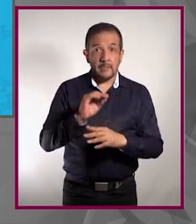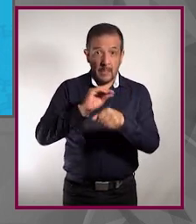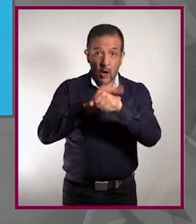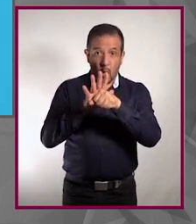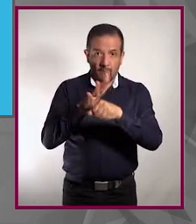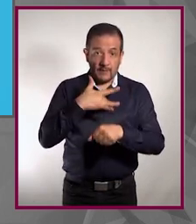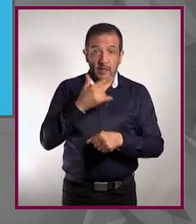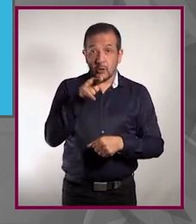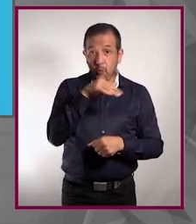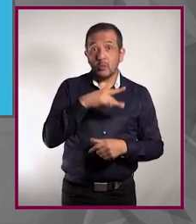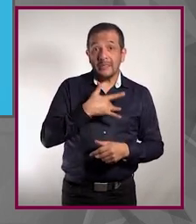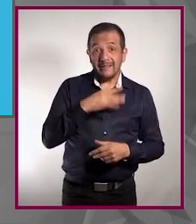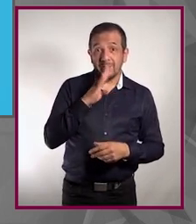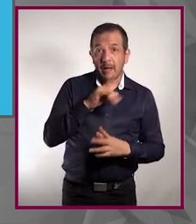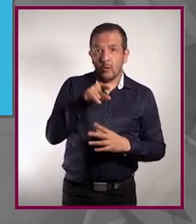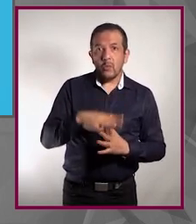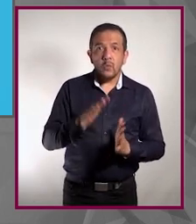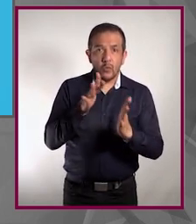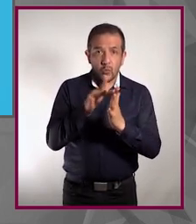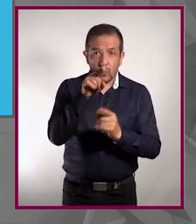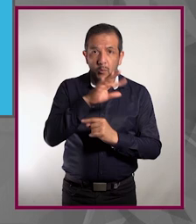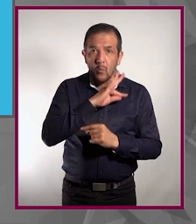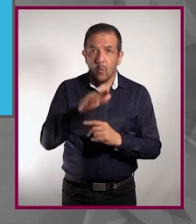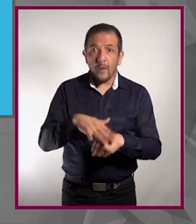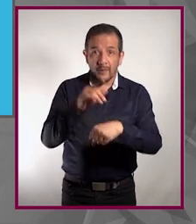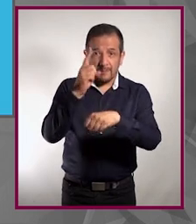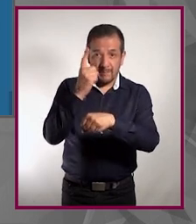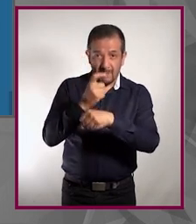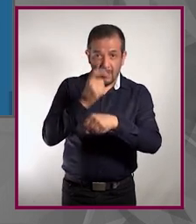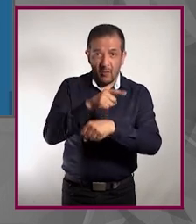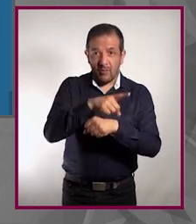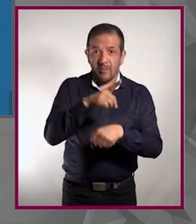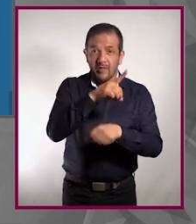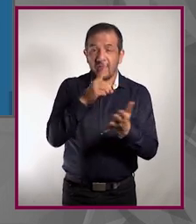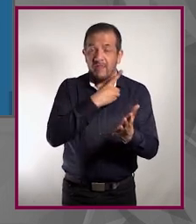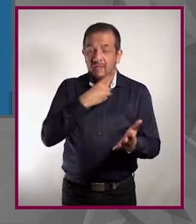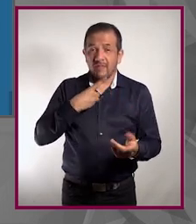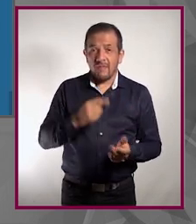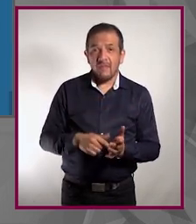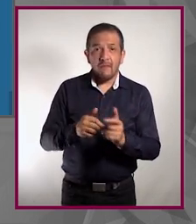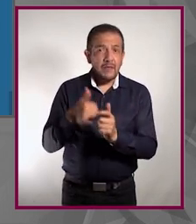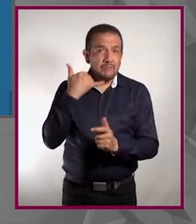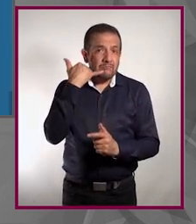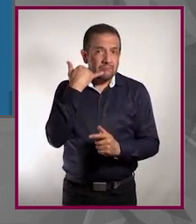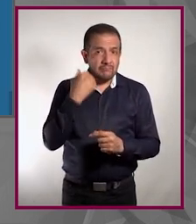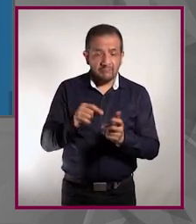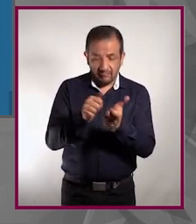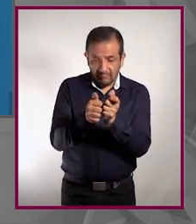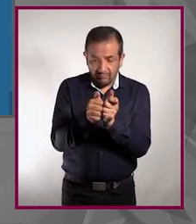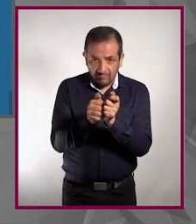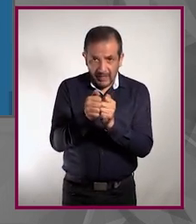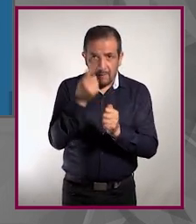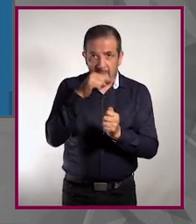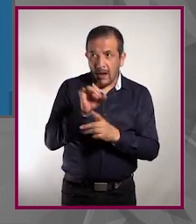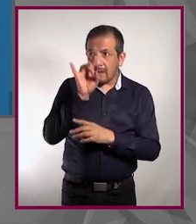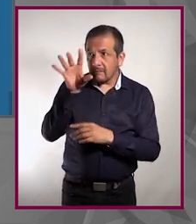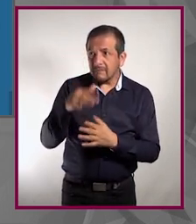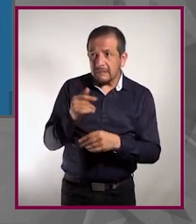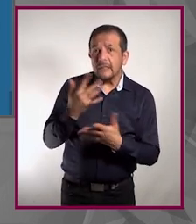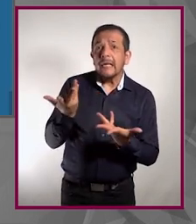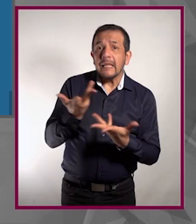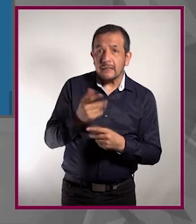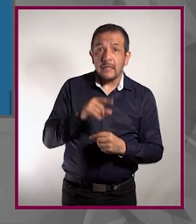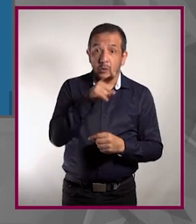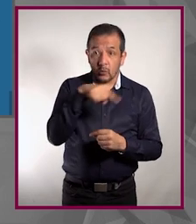Si te sientes mal, busque atención médica, pero llama primero por teléfono. Cada persona en cada comunidad debe hacer su parte